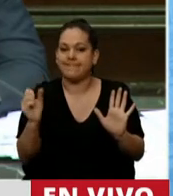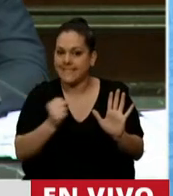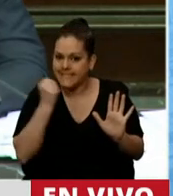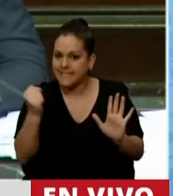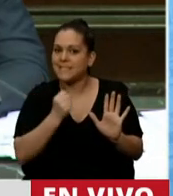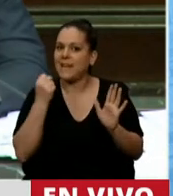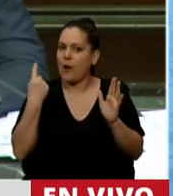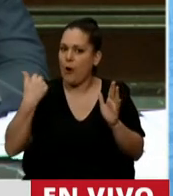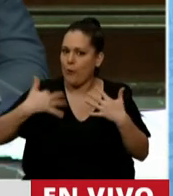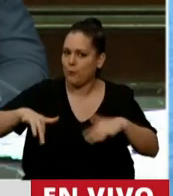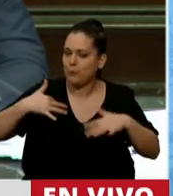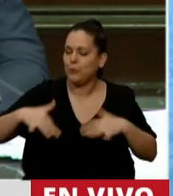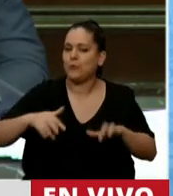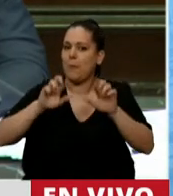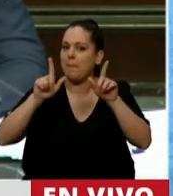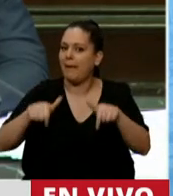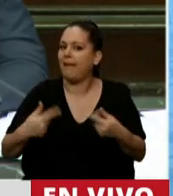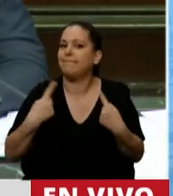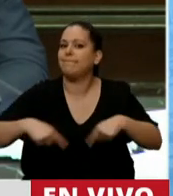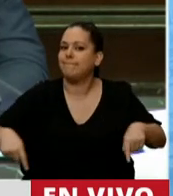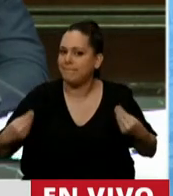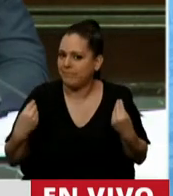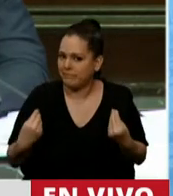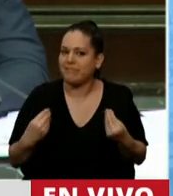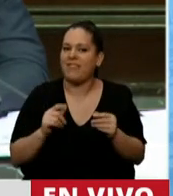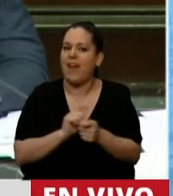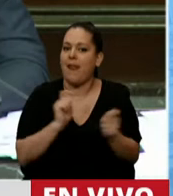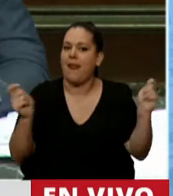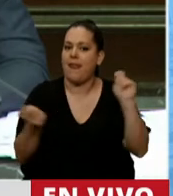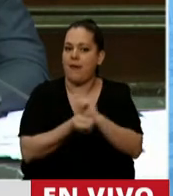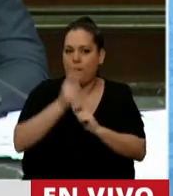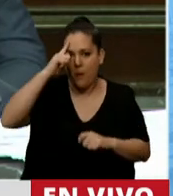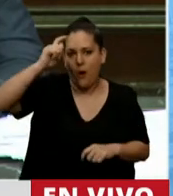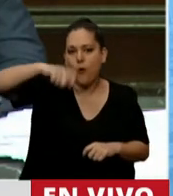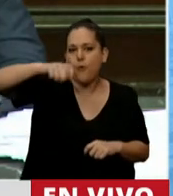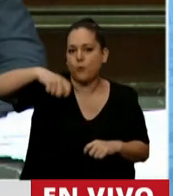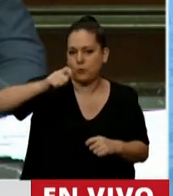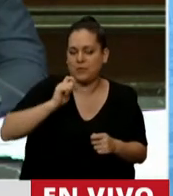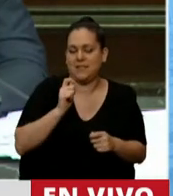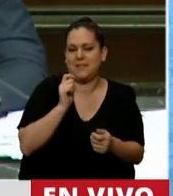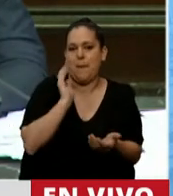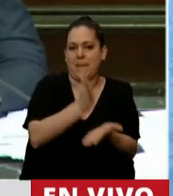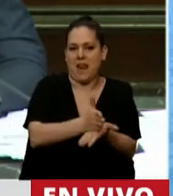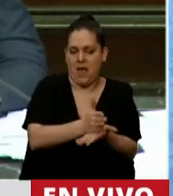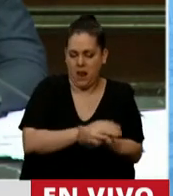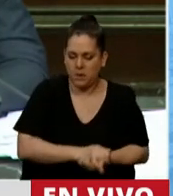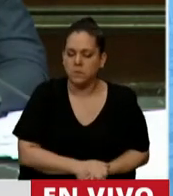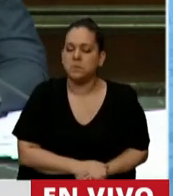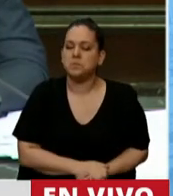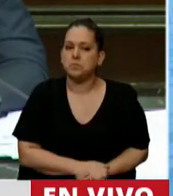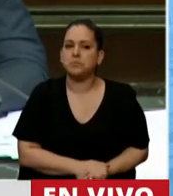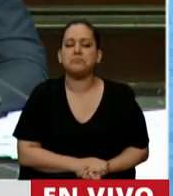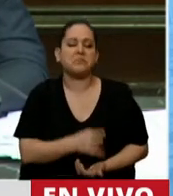costoso plan de reforma de la Justicia Federal Penal, cuyos